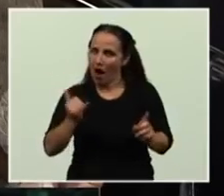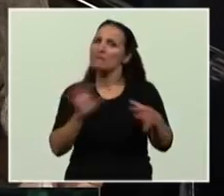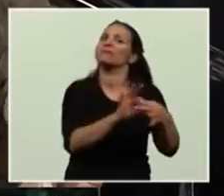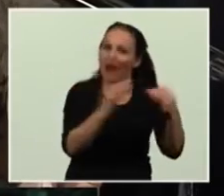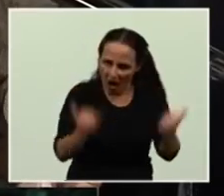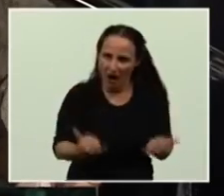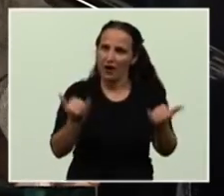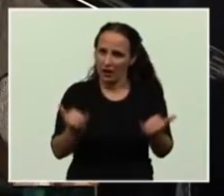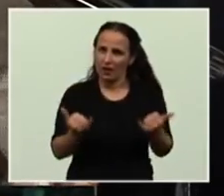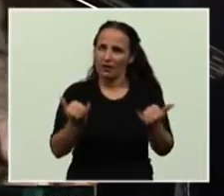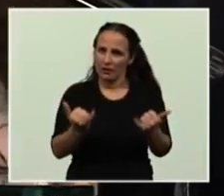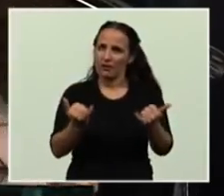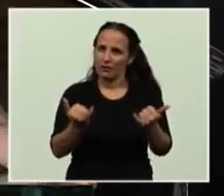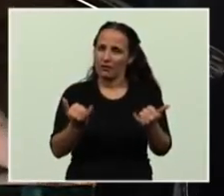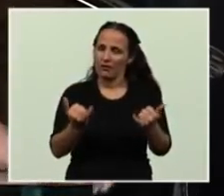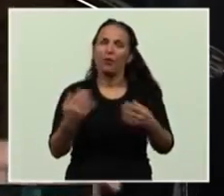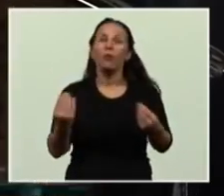Mientras nuestros muchachos,